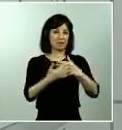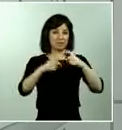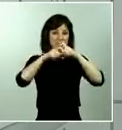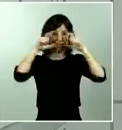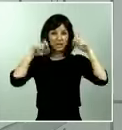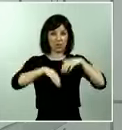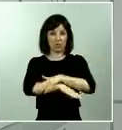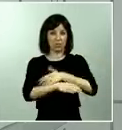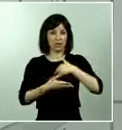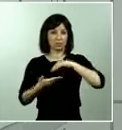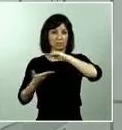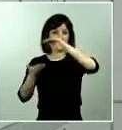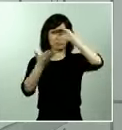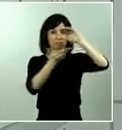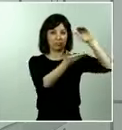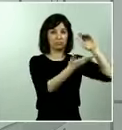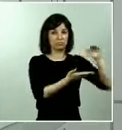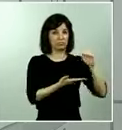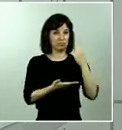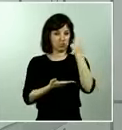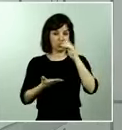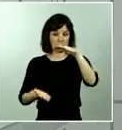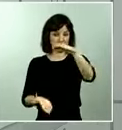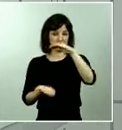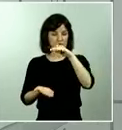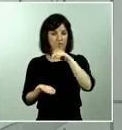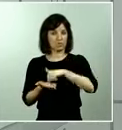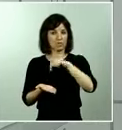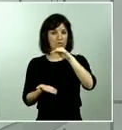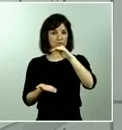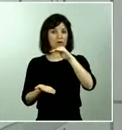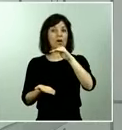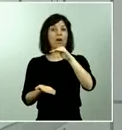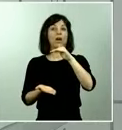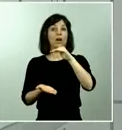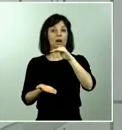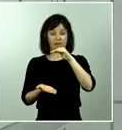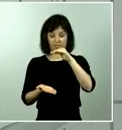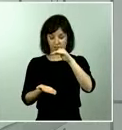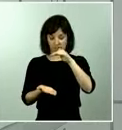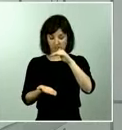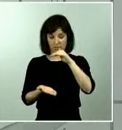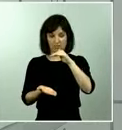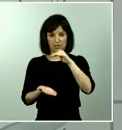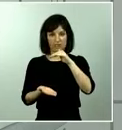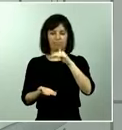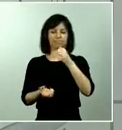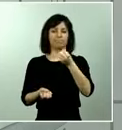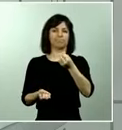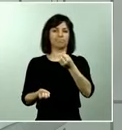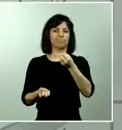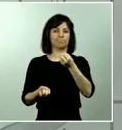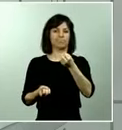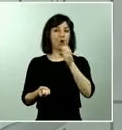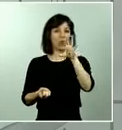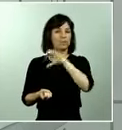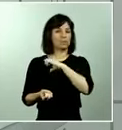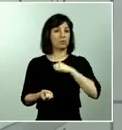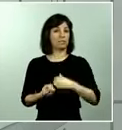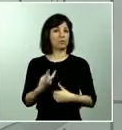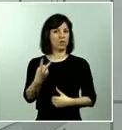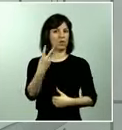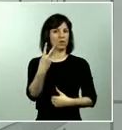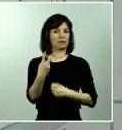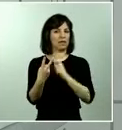refiriendo a un lote pues cuando fue comunicada la sospecha por parte de dos comunidades autónomas de que podía ser